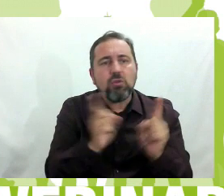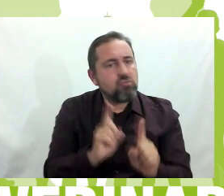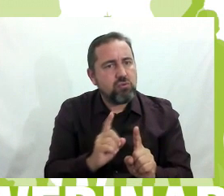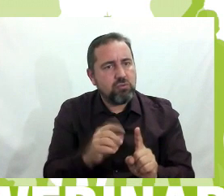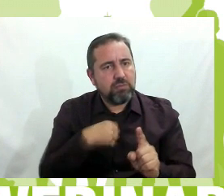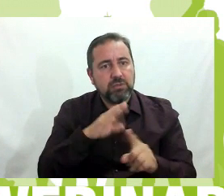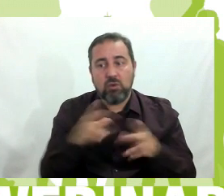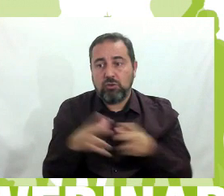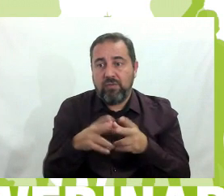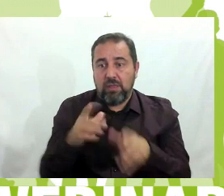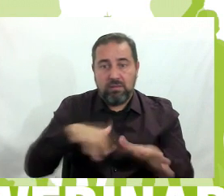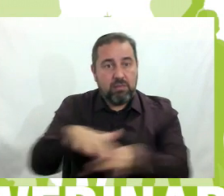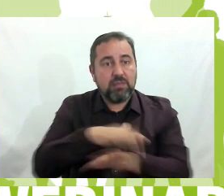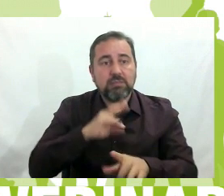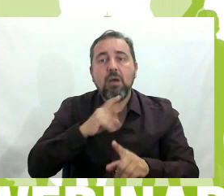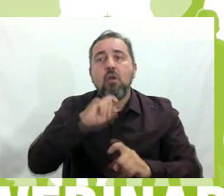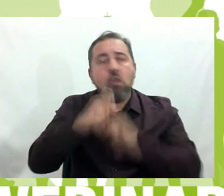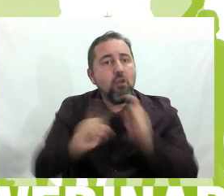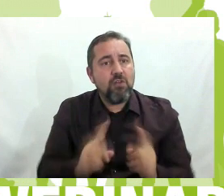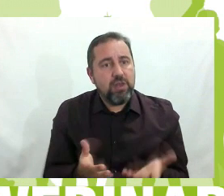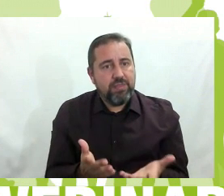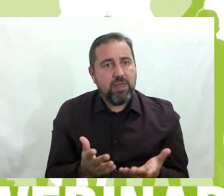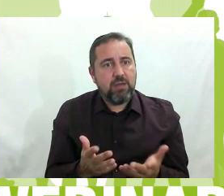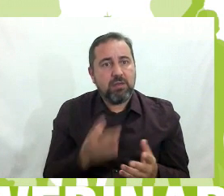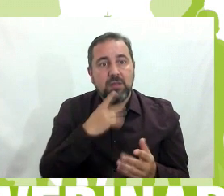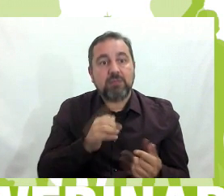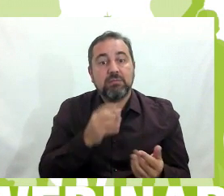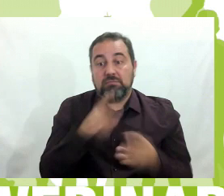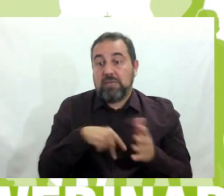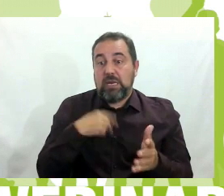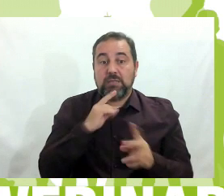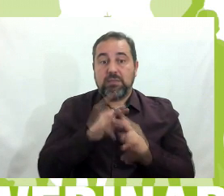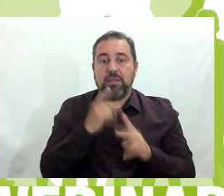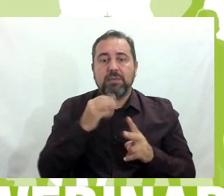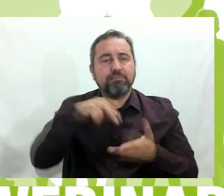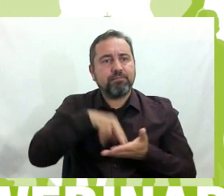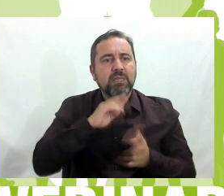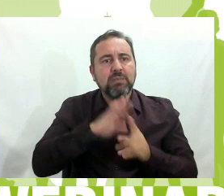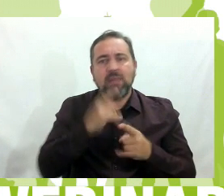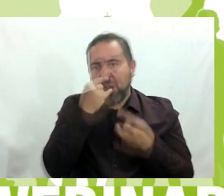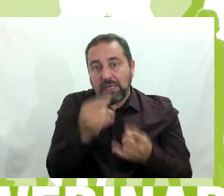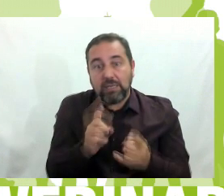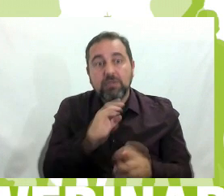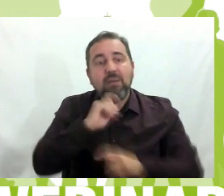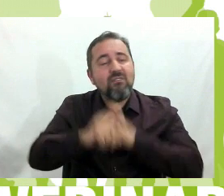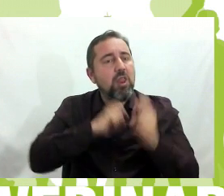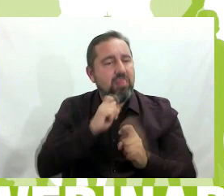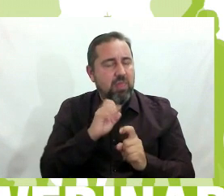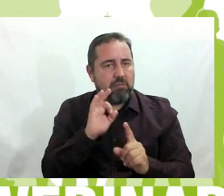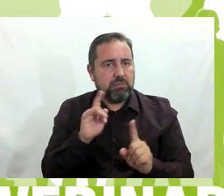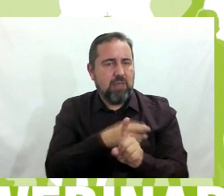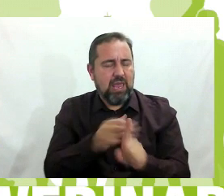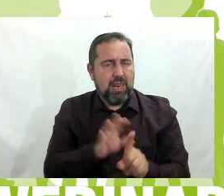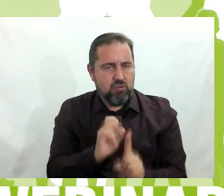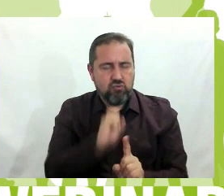los alumnos y alumnas en la no violencia. Posicionarse genera atractivo. Posicionarse ante la violencia de género o ante cualquier tipo de